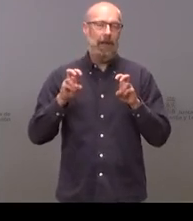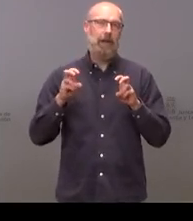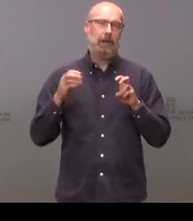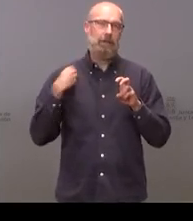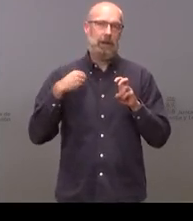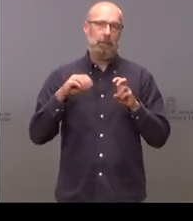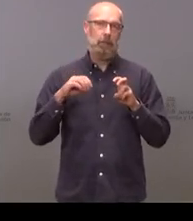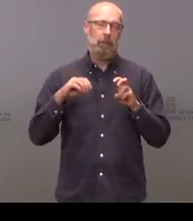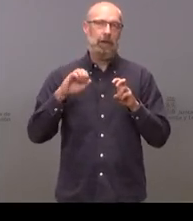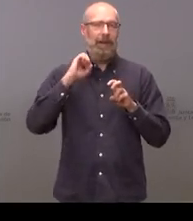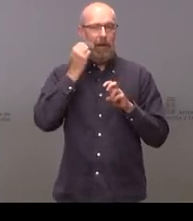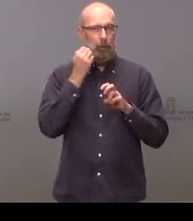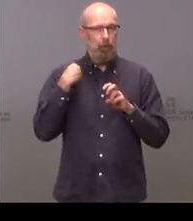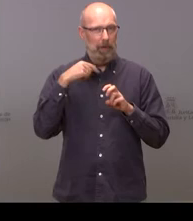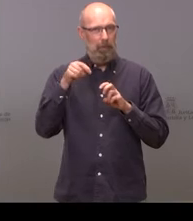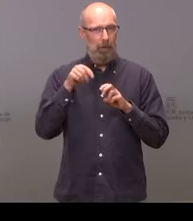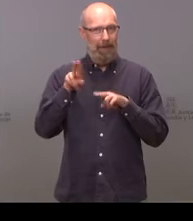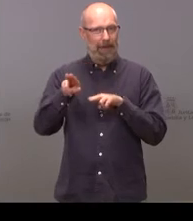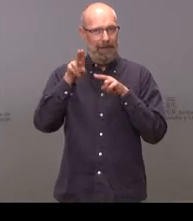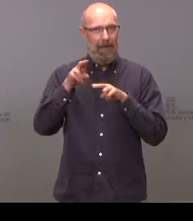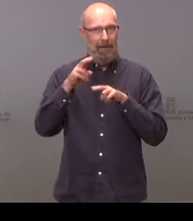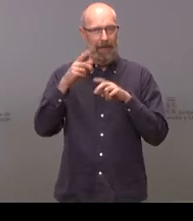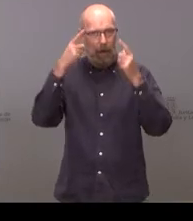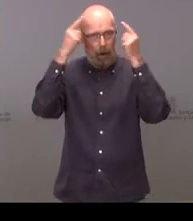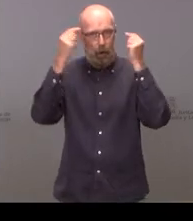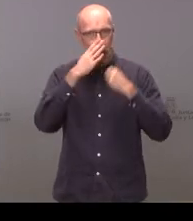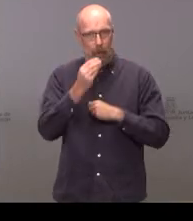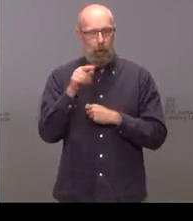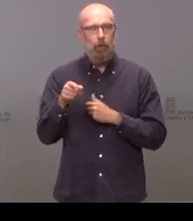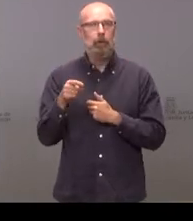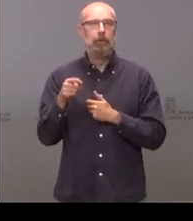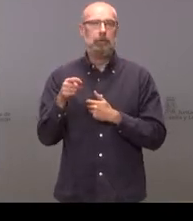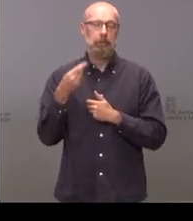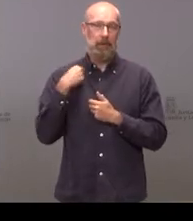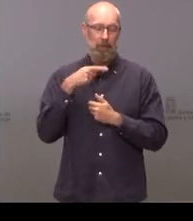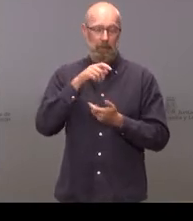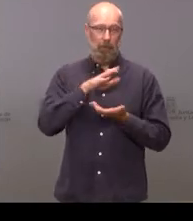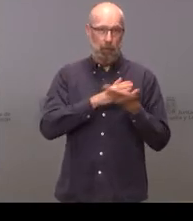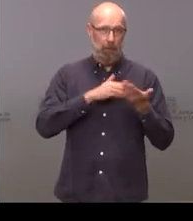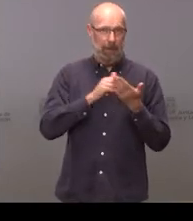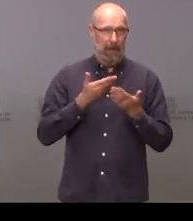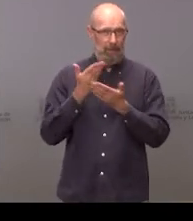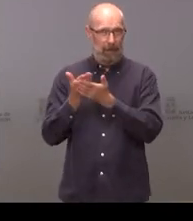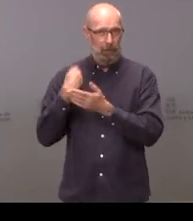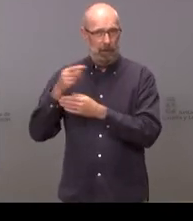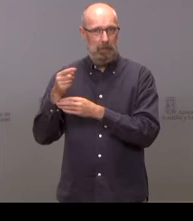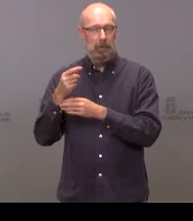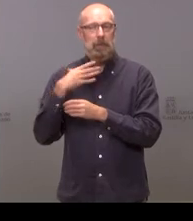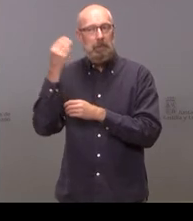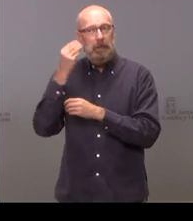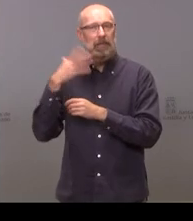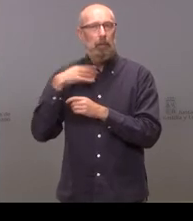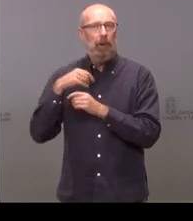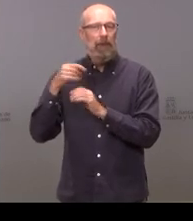caza del lobo que se había planteado por parte de la comunidad autónoma si espera que hay alguna medida cautelar o que se pueda adoptar próximamente